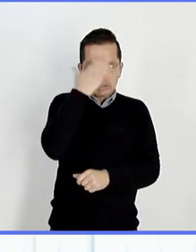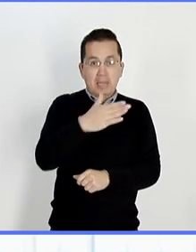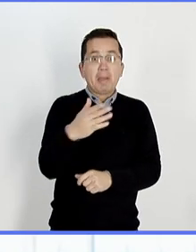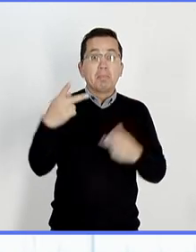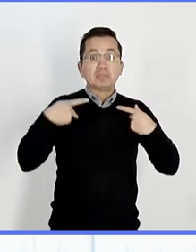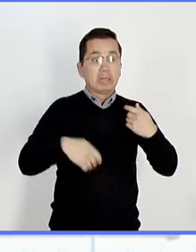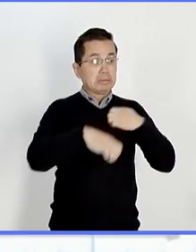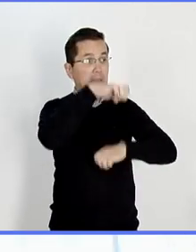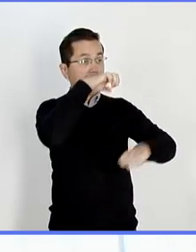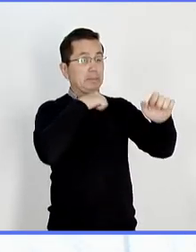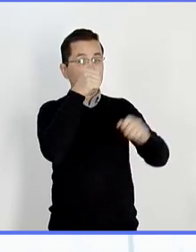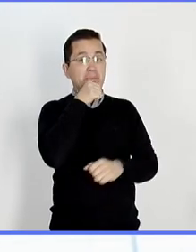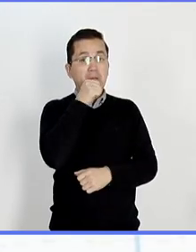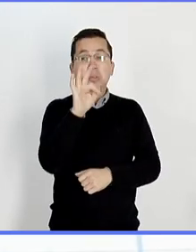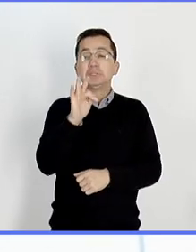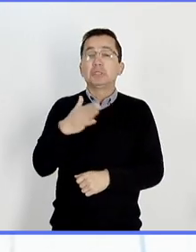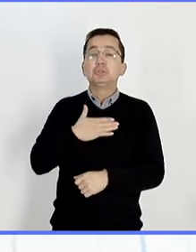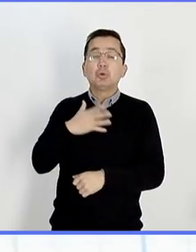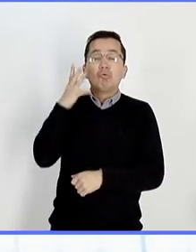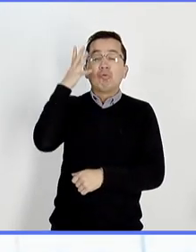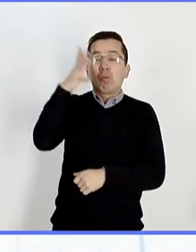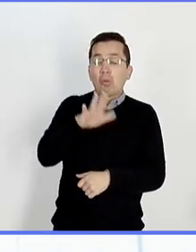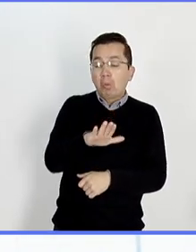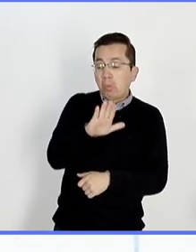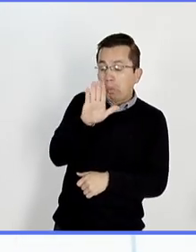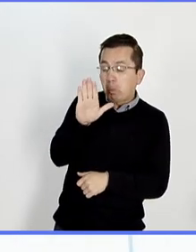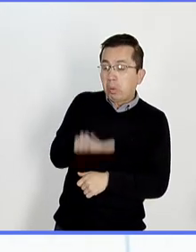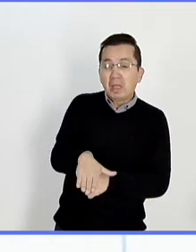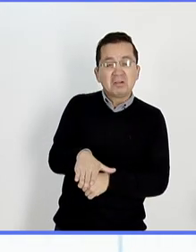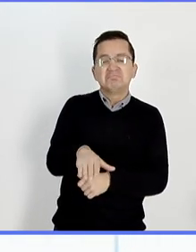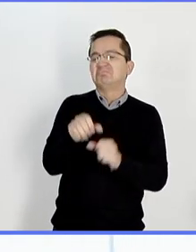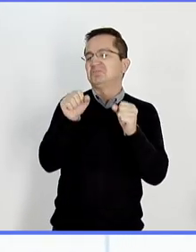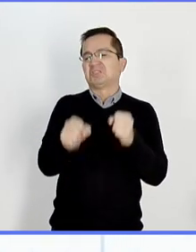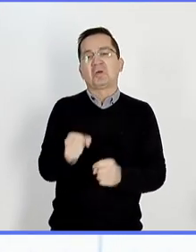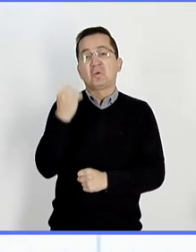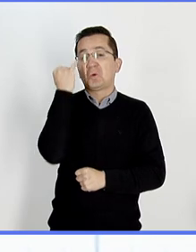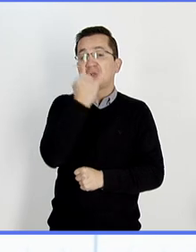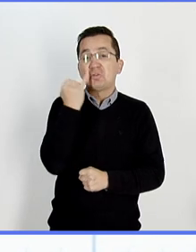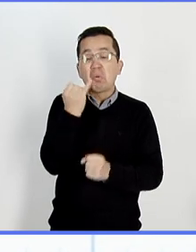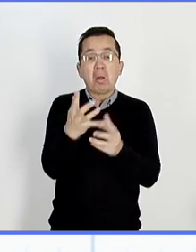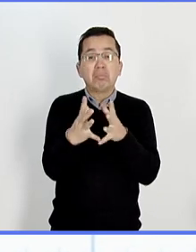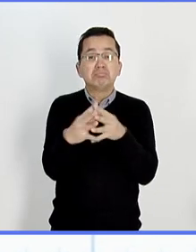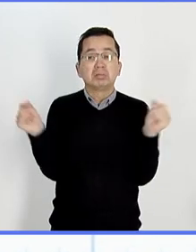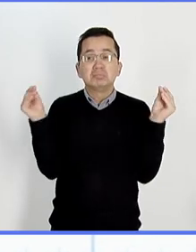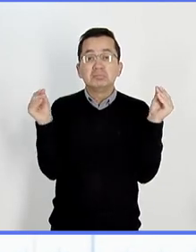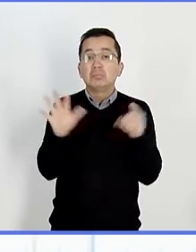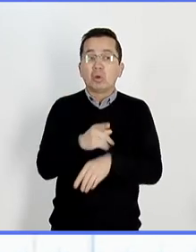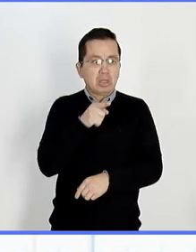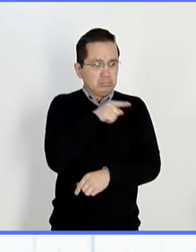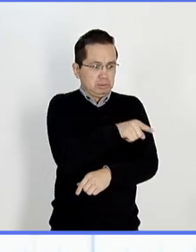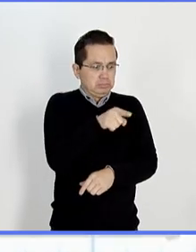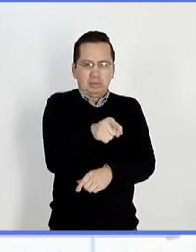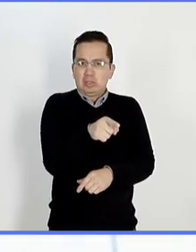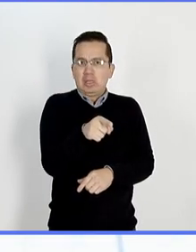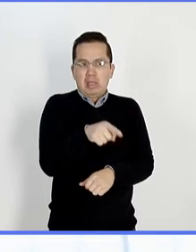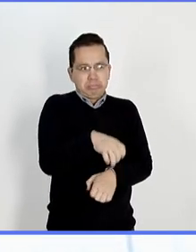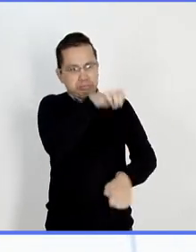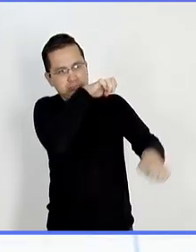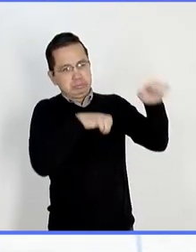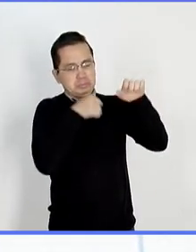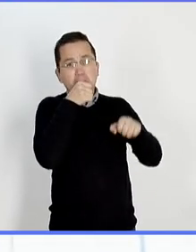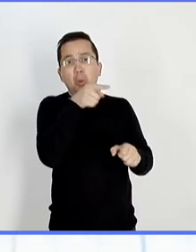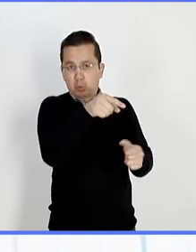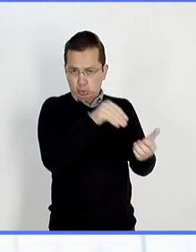como lo dicen, cuando ya no estén aquí, pues la lengua se va a morir porque son los únicos portadores o los únicos que pueden